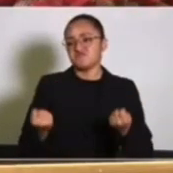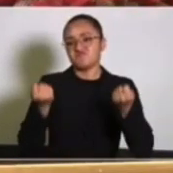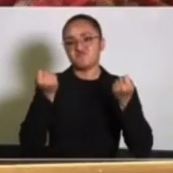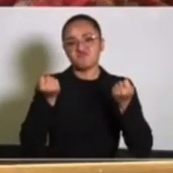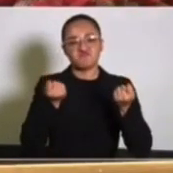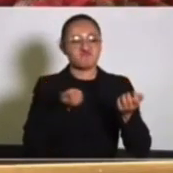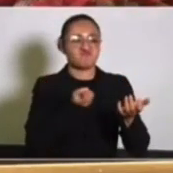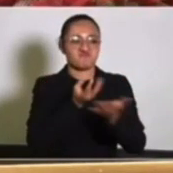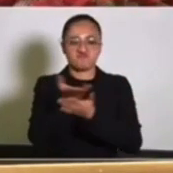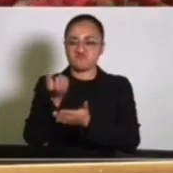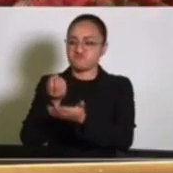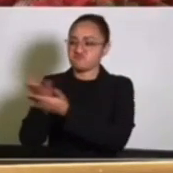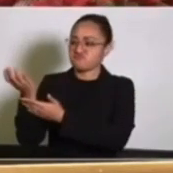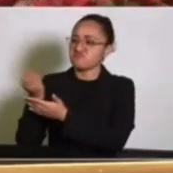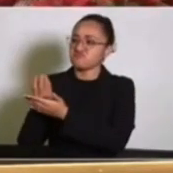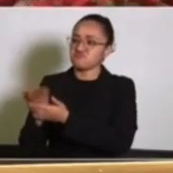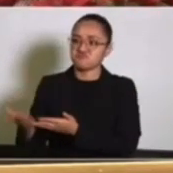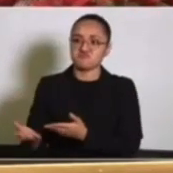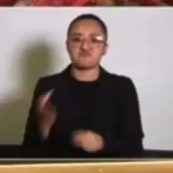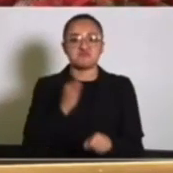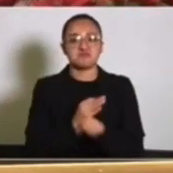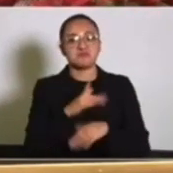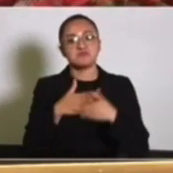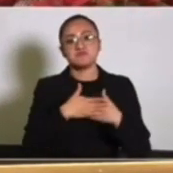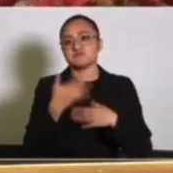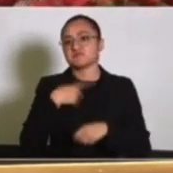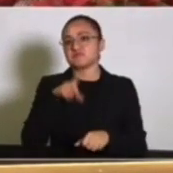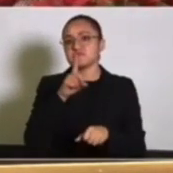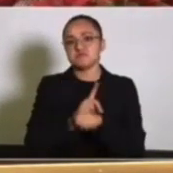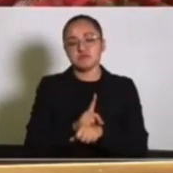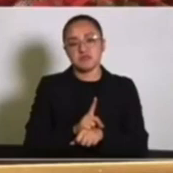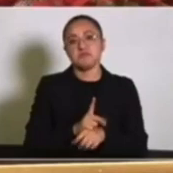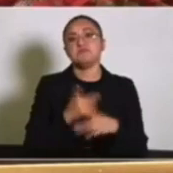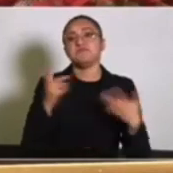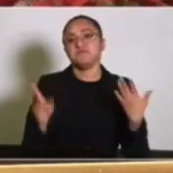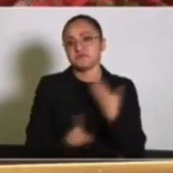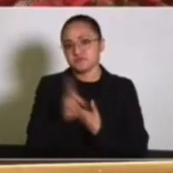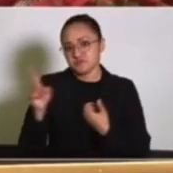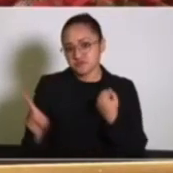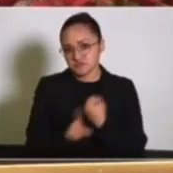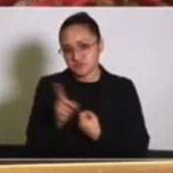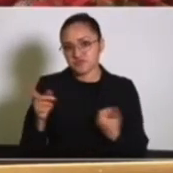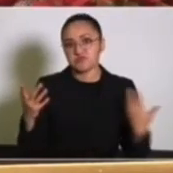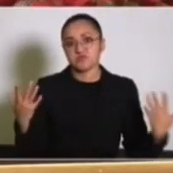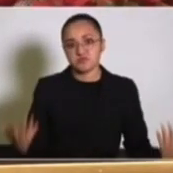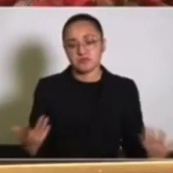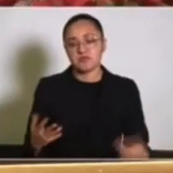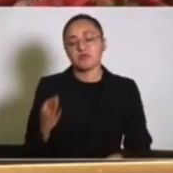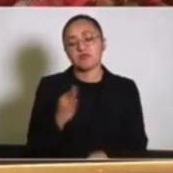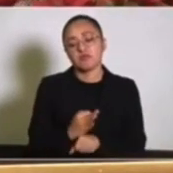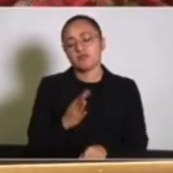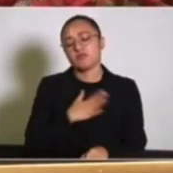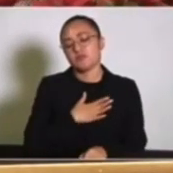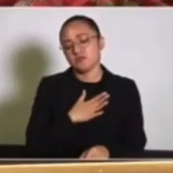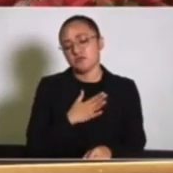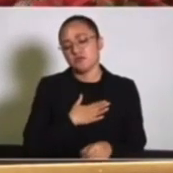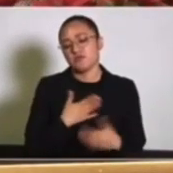que va a tener sus consecuencias en días siguientes. Entonces yo les mando